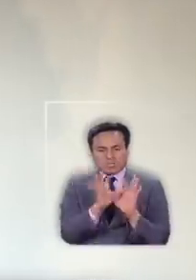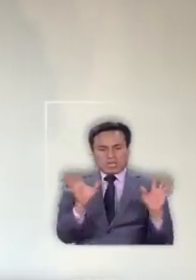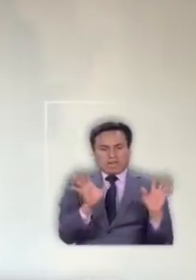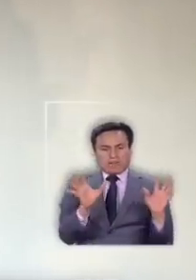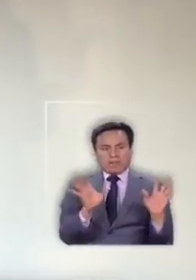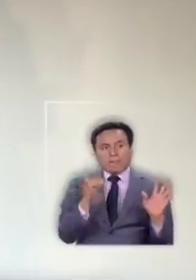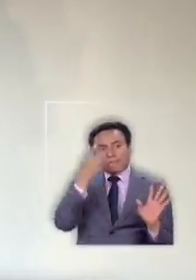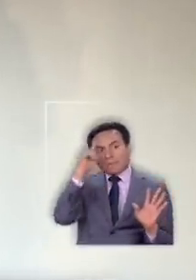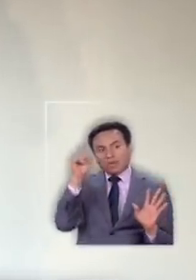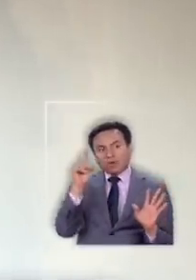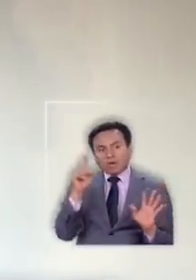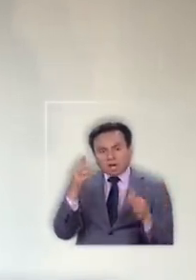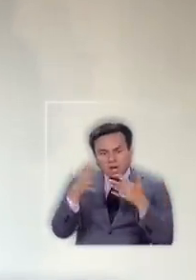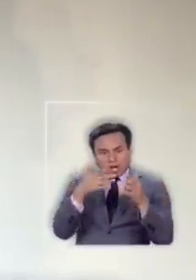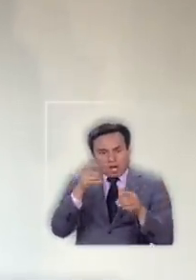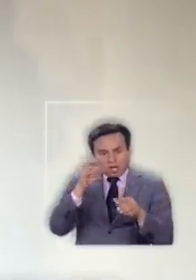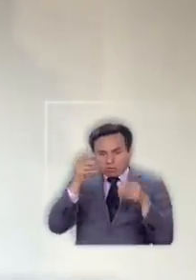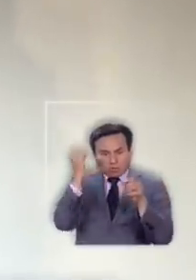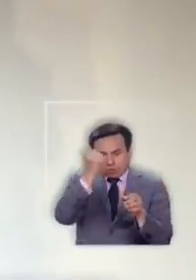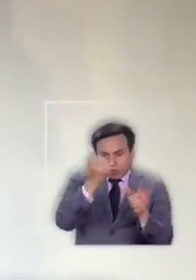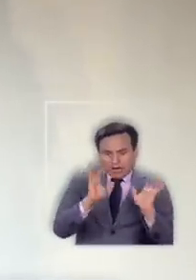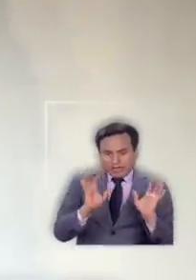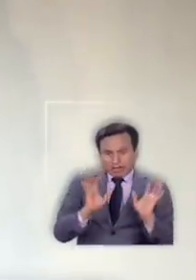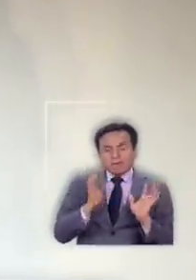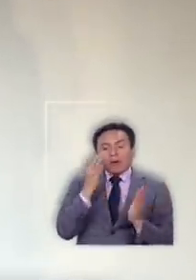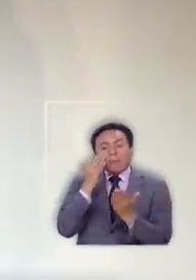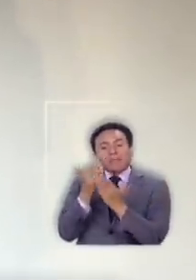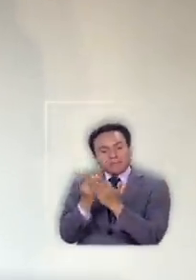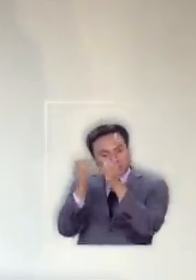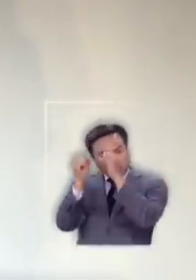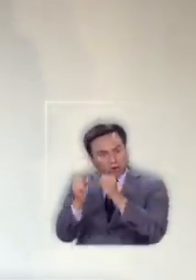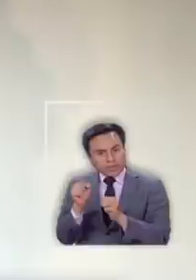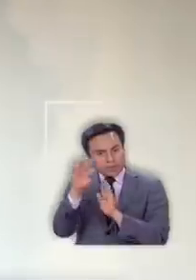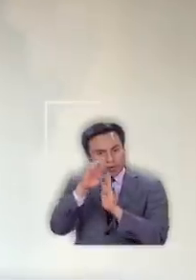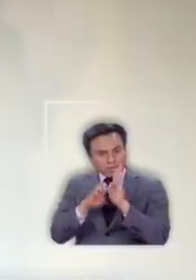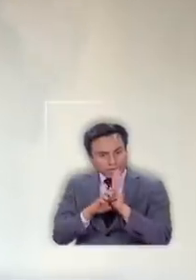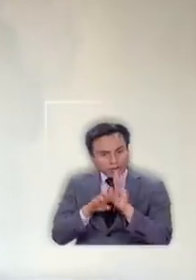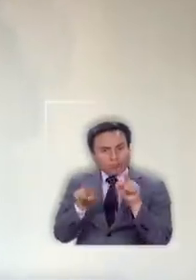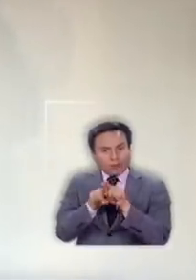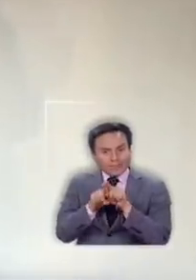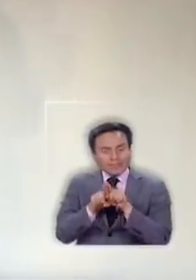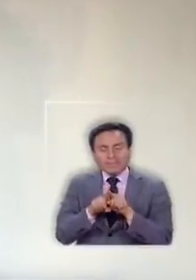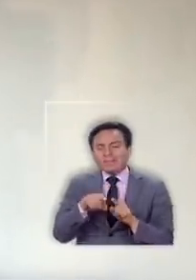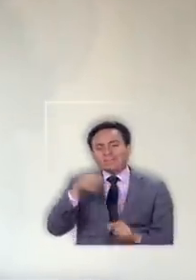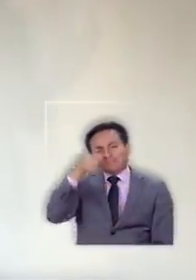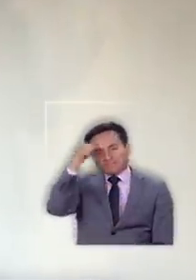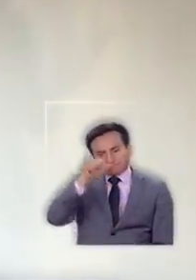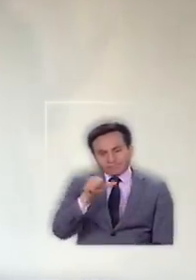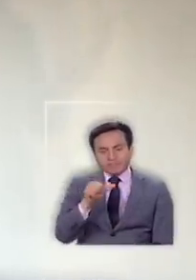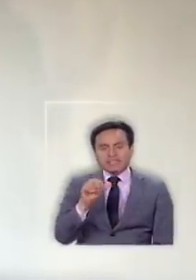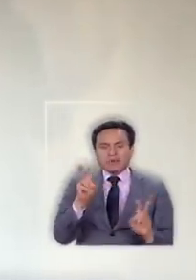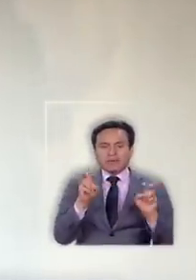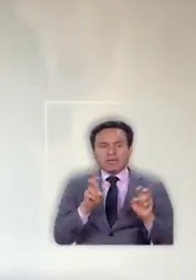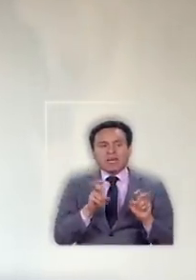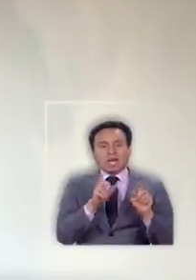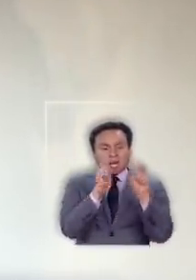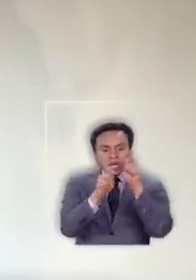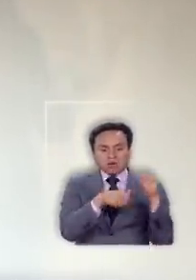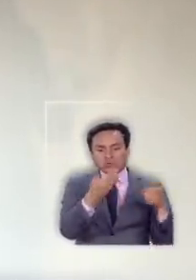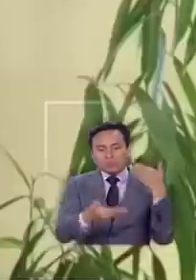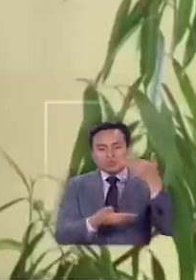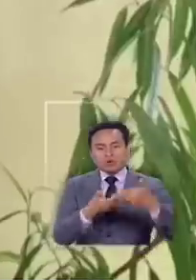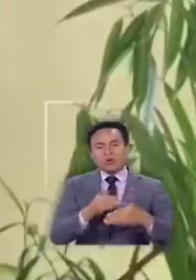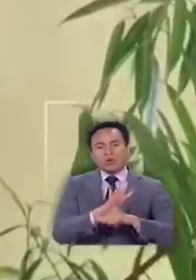pero que no fueron autores materiales pudiesen haberse visto beneficiadas por este proyecto de manera de no condenarlos además al riesgo de